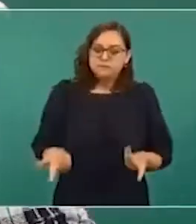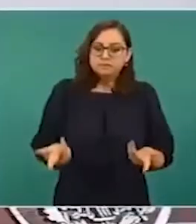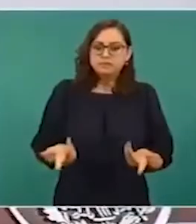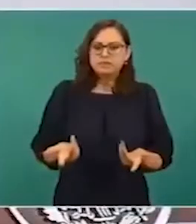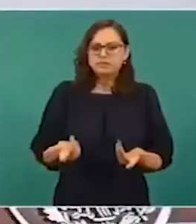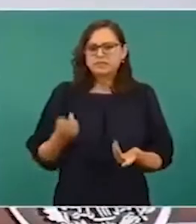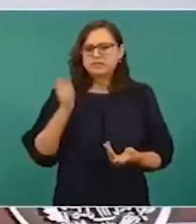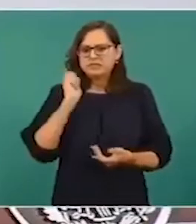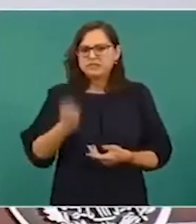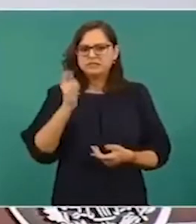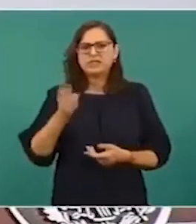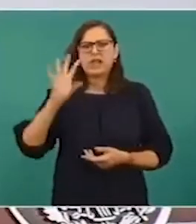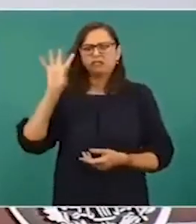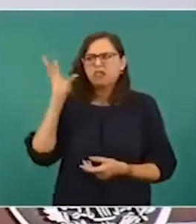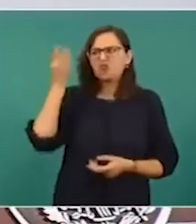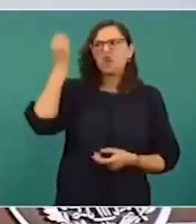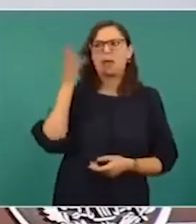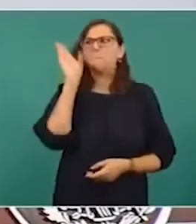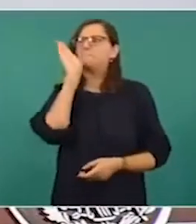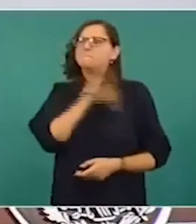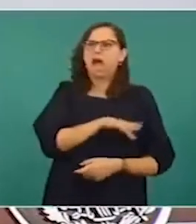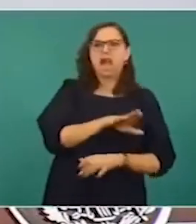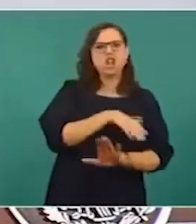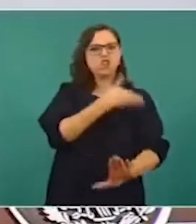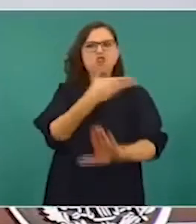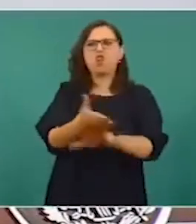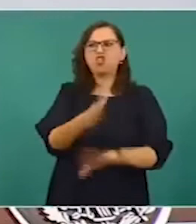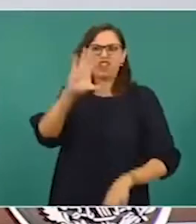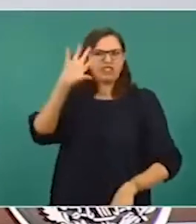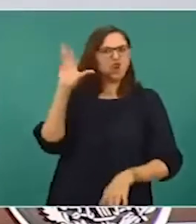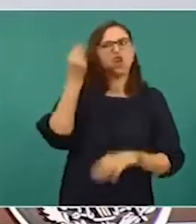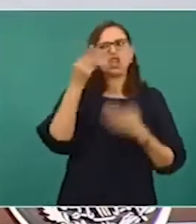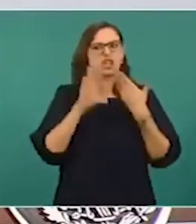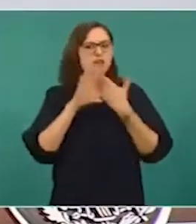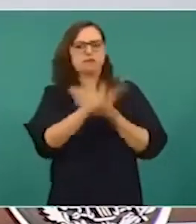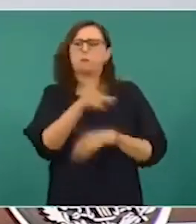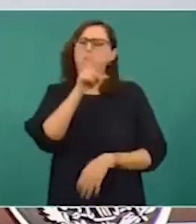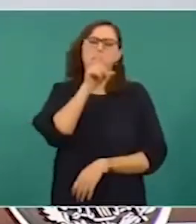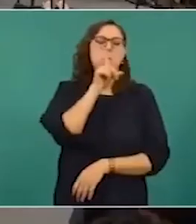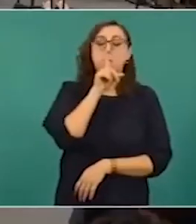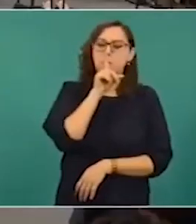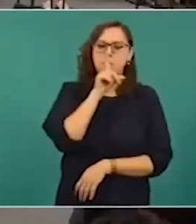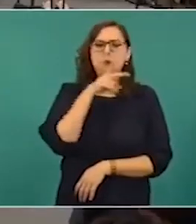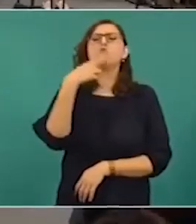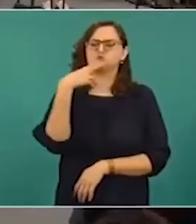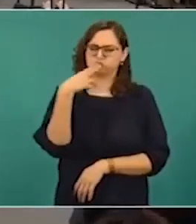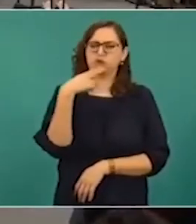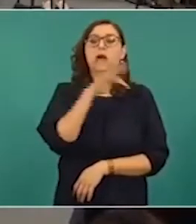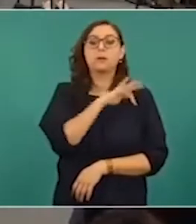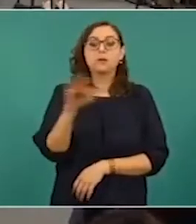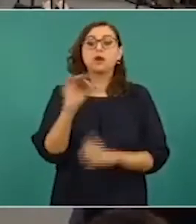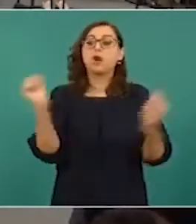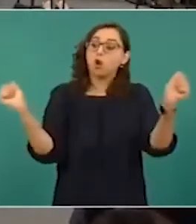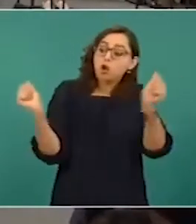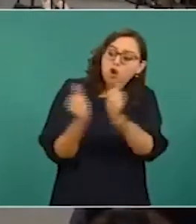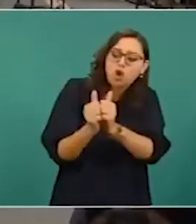satanizar a la tecnología, sino de generar un uso responsable de ella. Hacemos